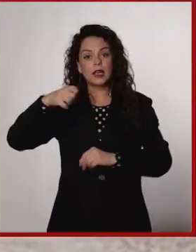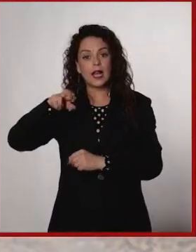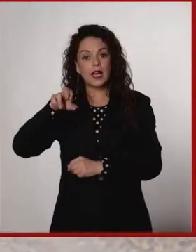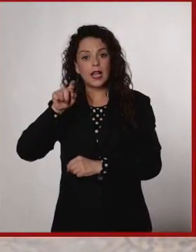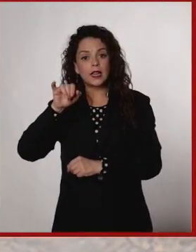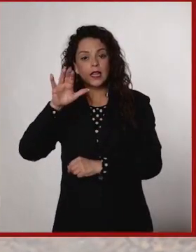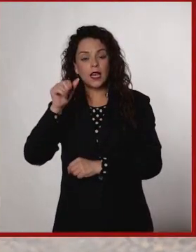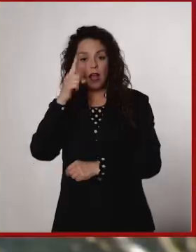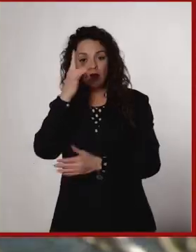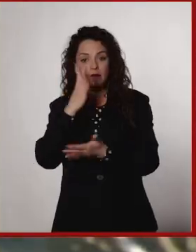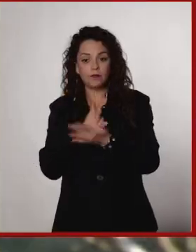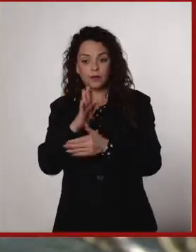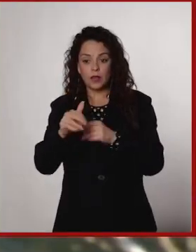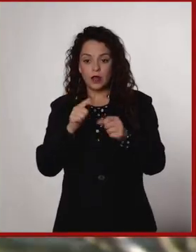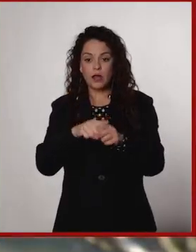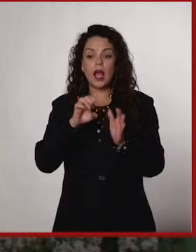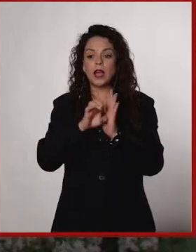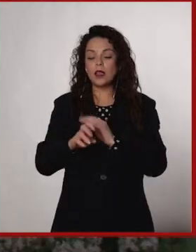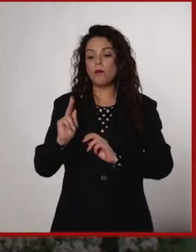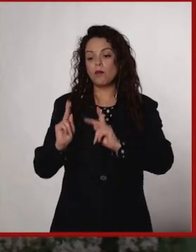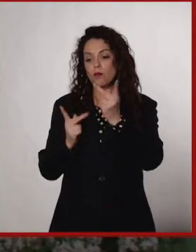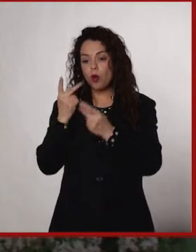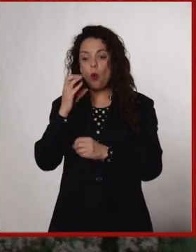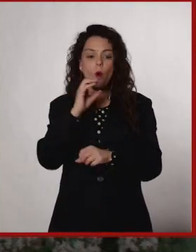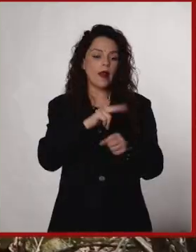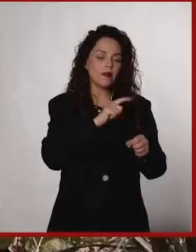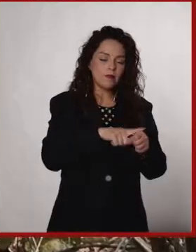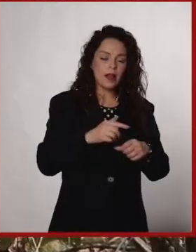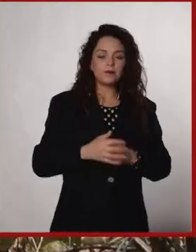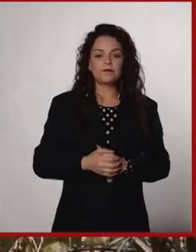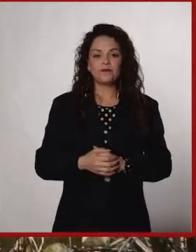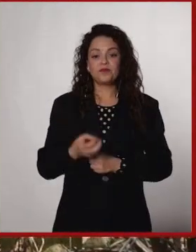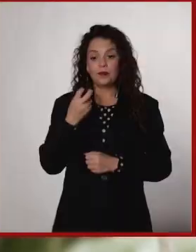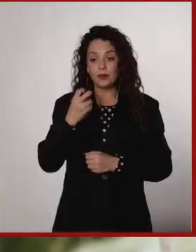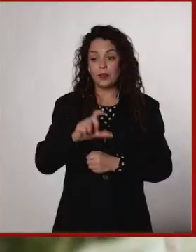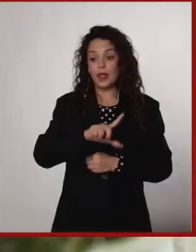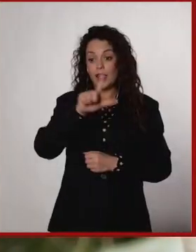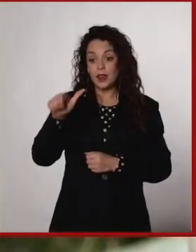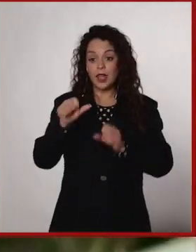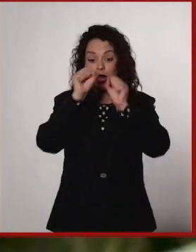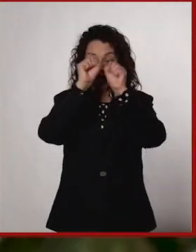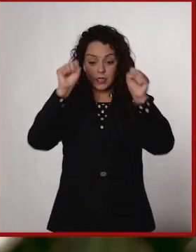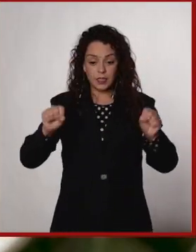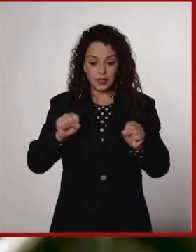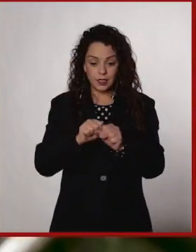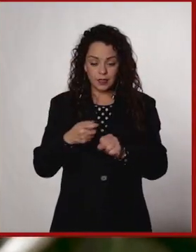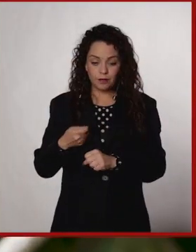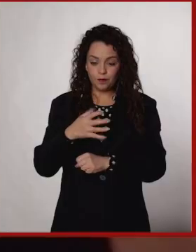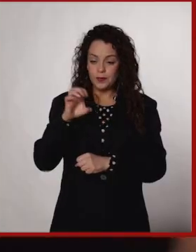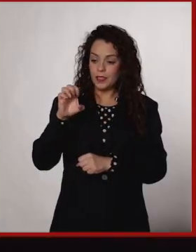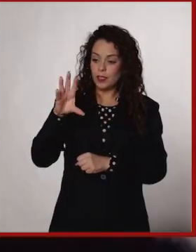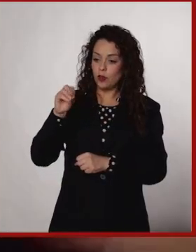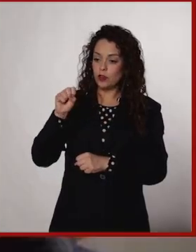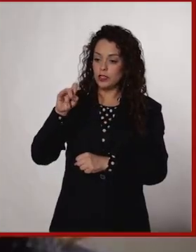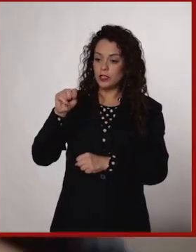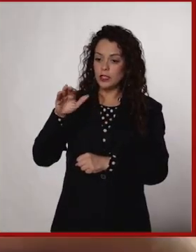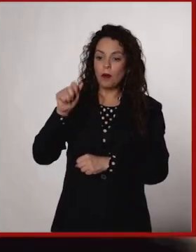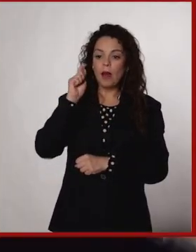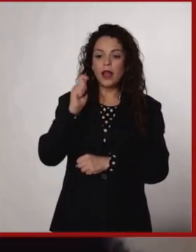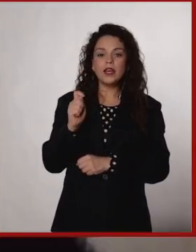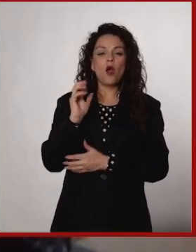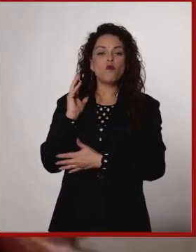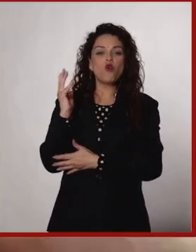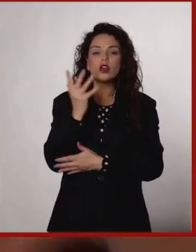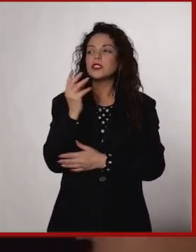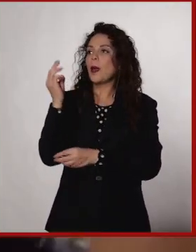genética de una especie, de una planta o de un animal. Y luego todos estos ya sistemas que son los ecosistemas como el